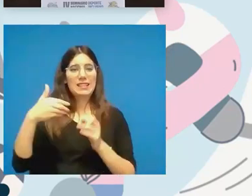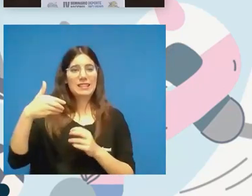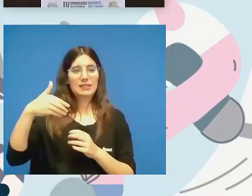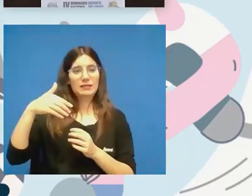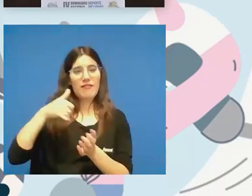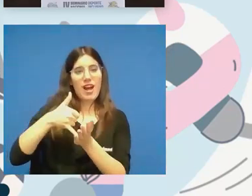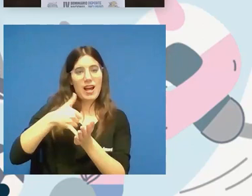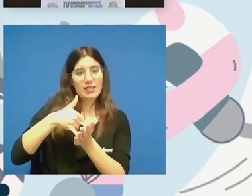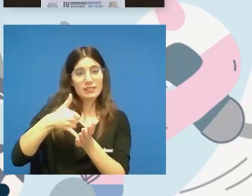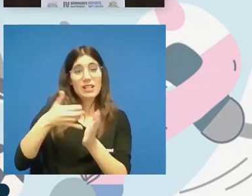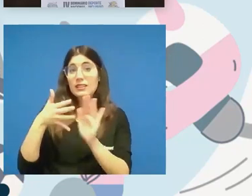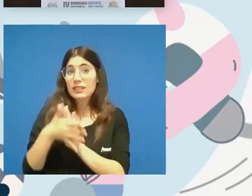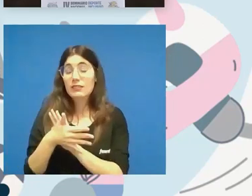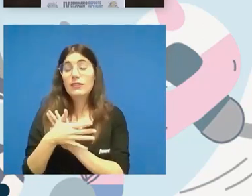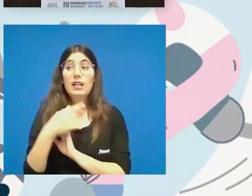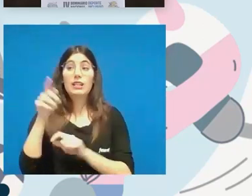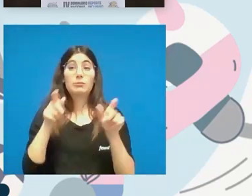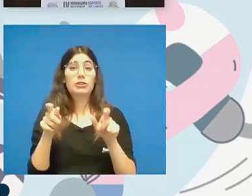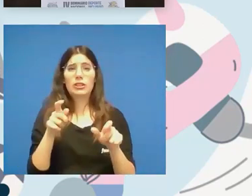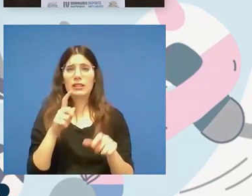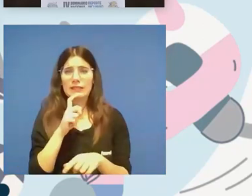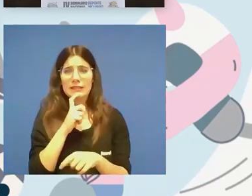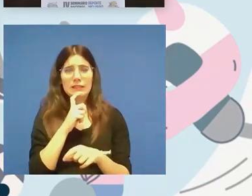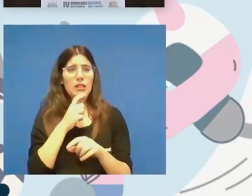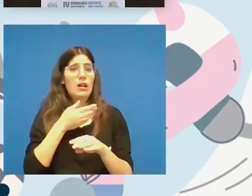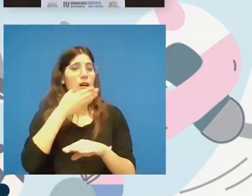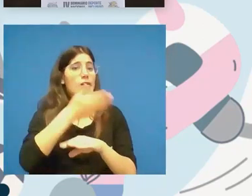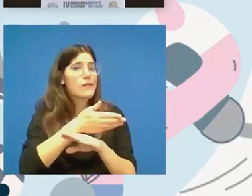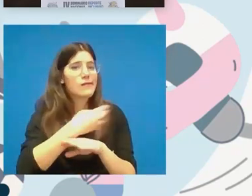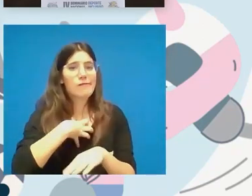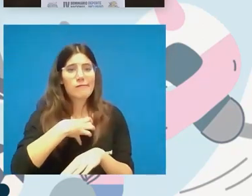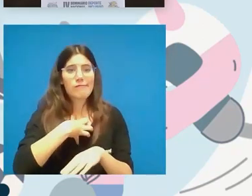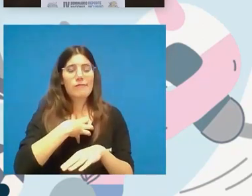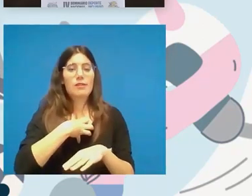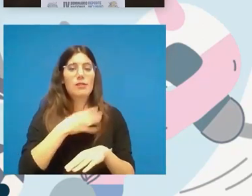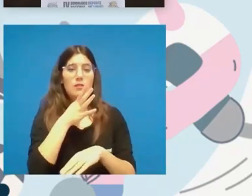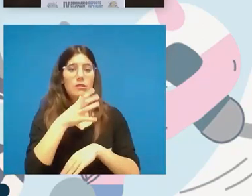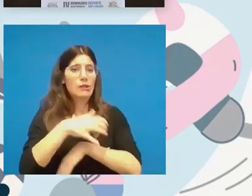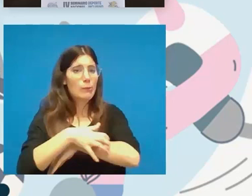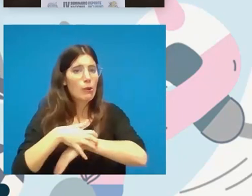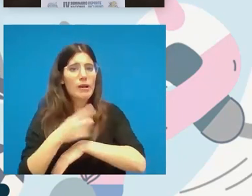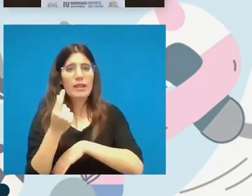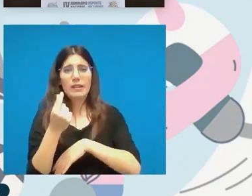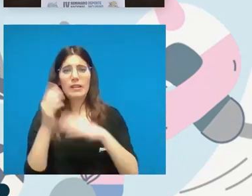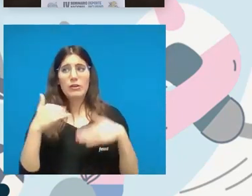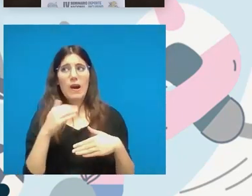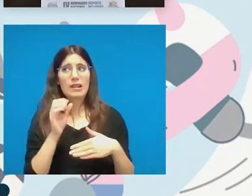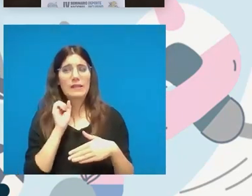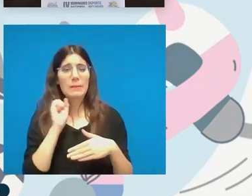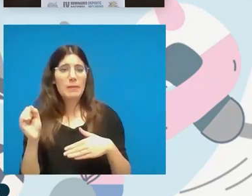personas con más dificultades de movilidad con dependencia en el desplazamiento con dependencias